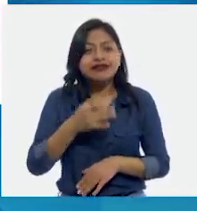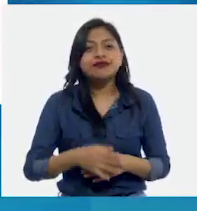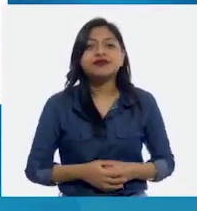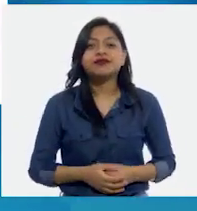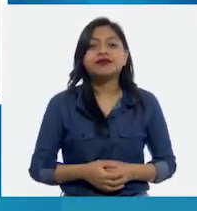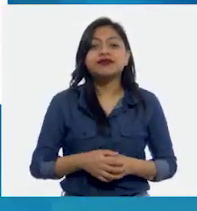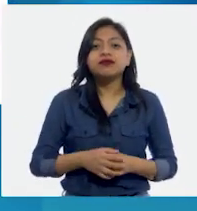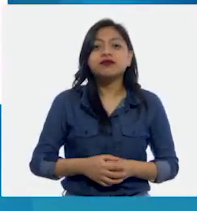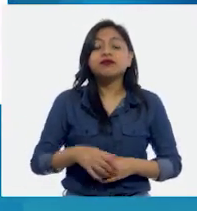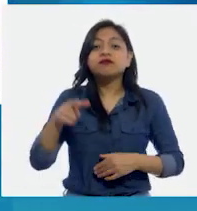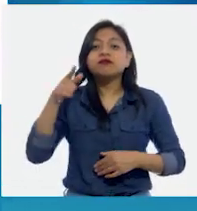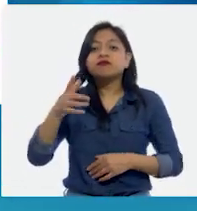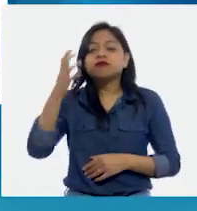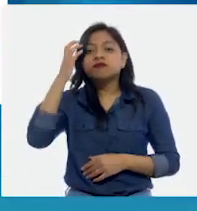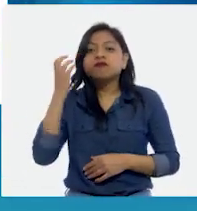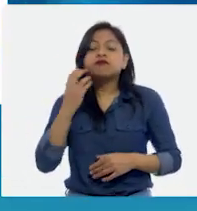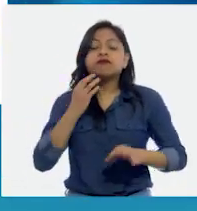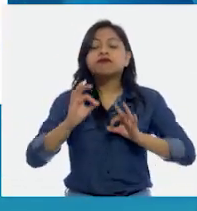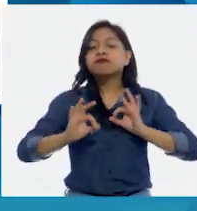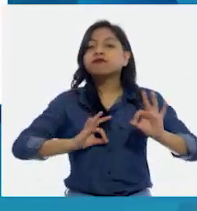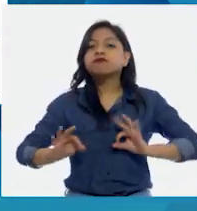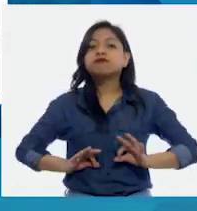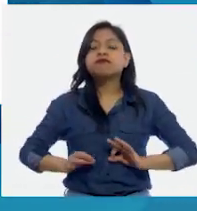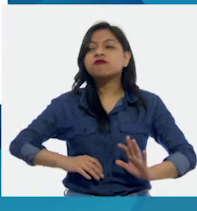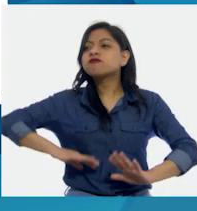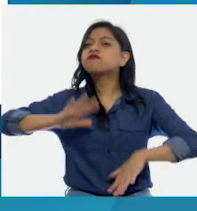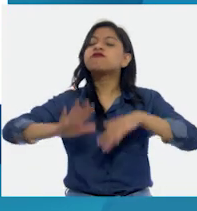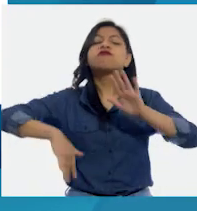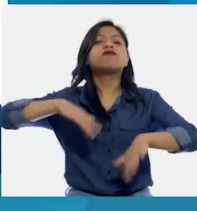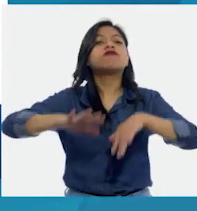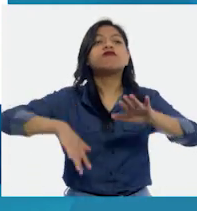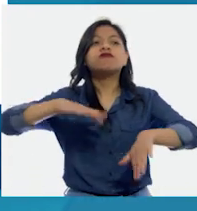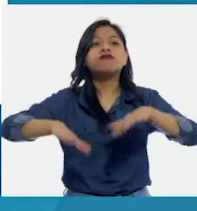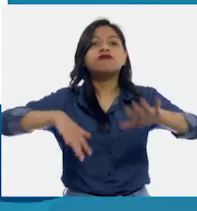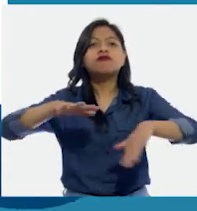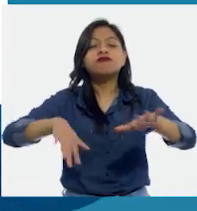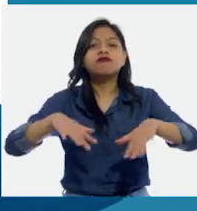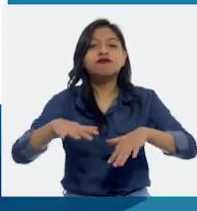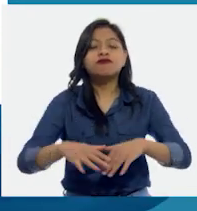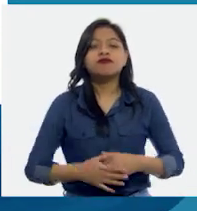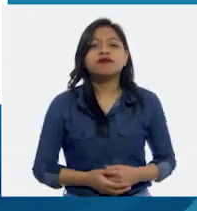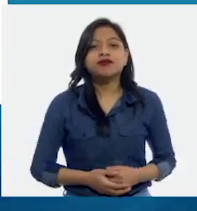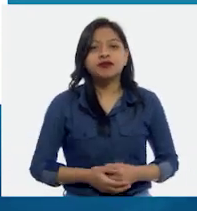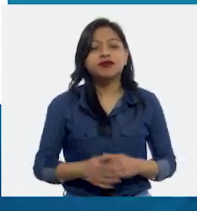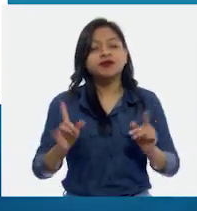jaguar muy distraído, que a un serete correteó.